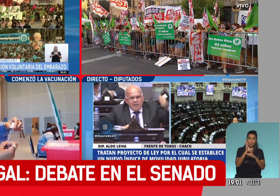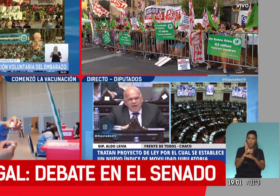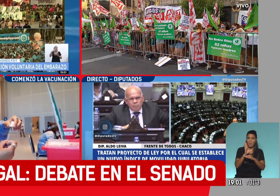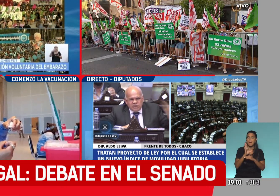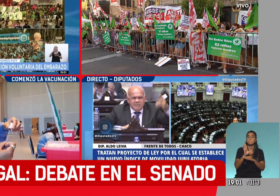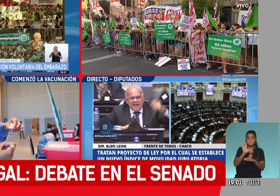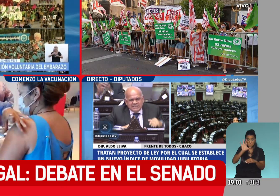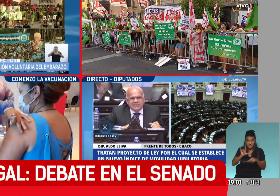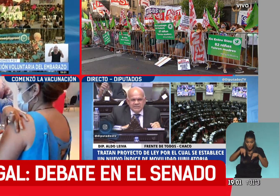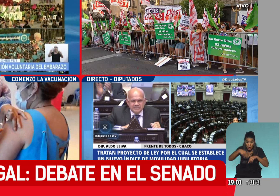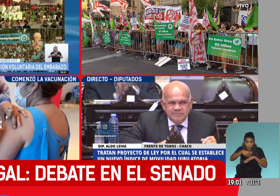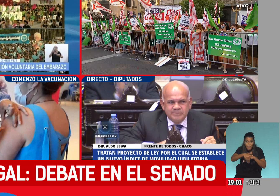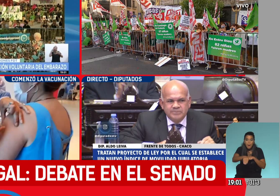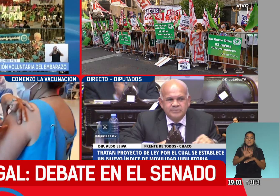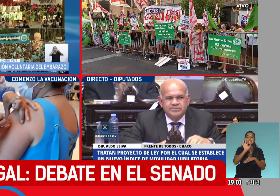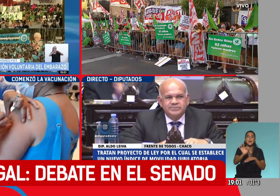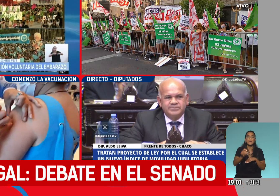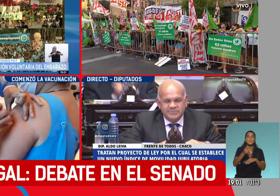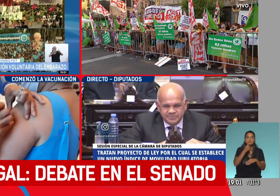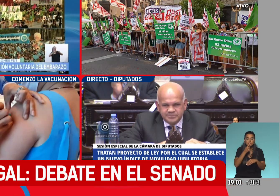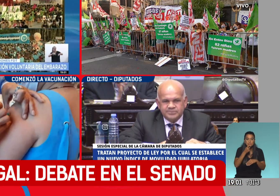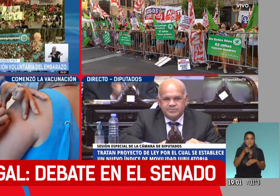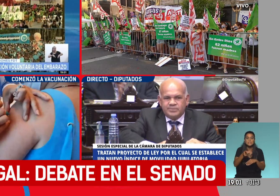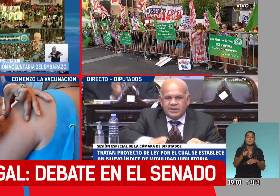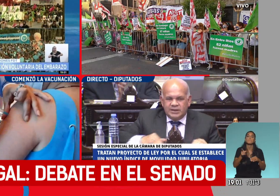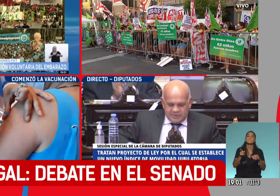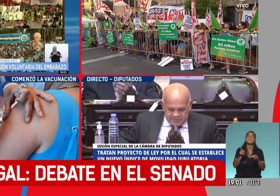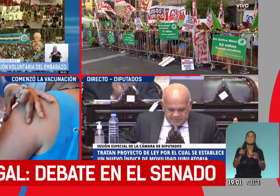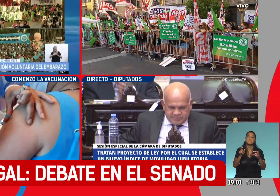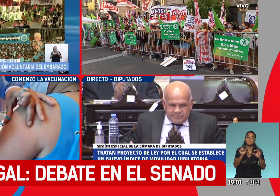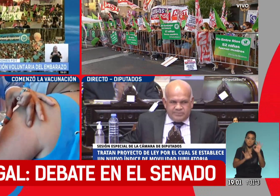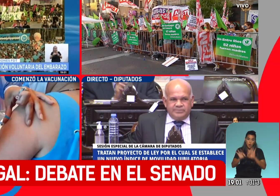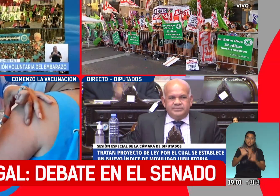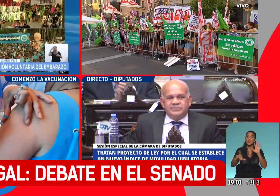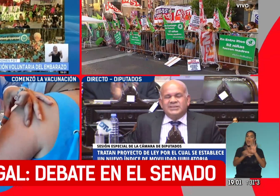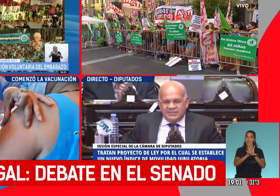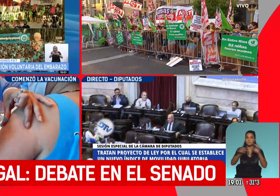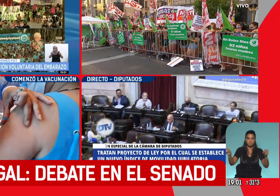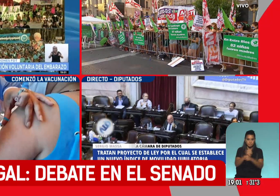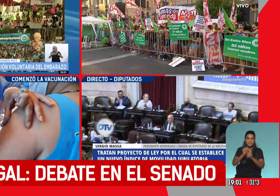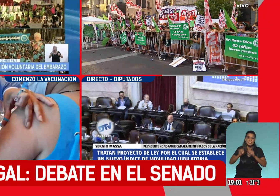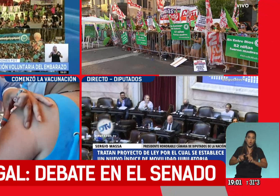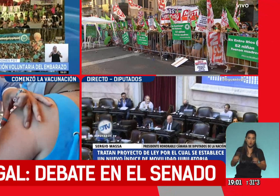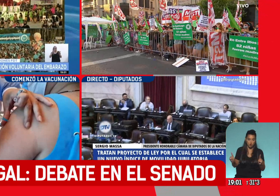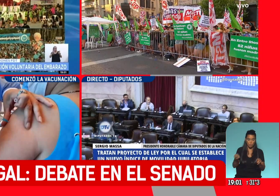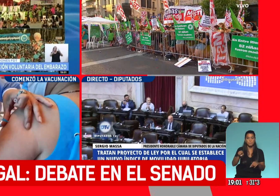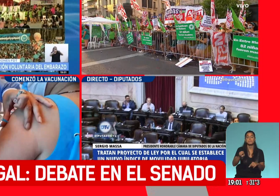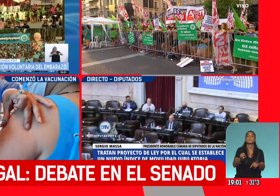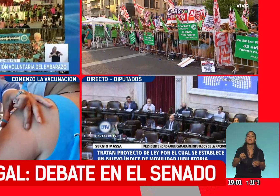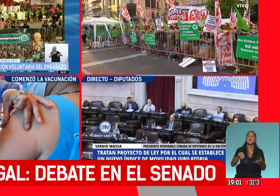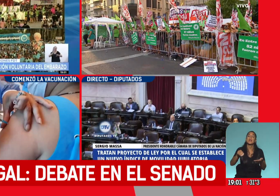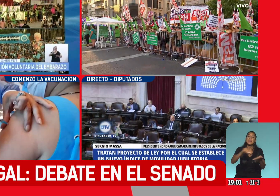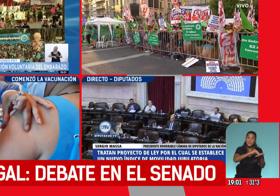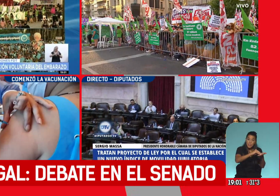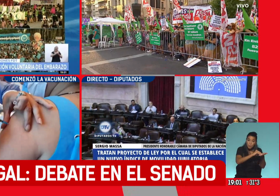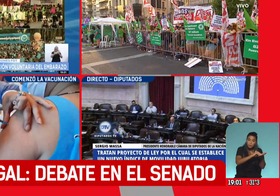miércoles sabremos si toma forma de proyecto, toma forma de ley, definitivamente. En Diputados lo que